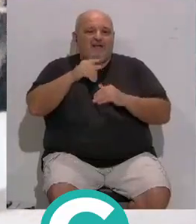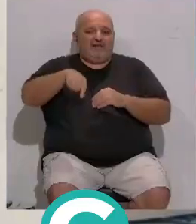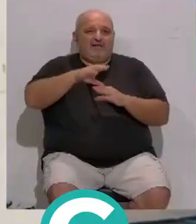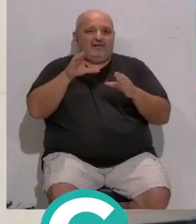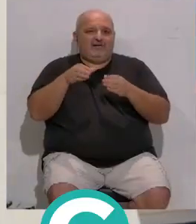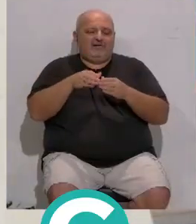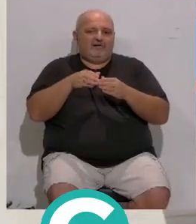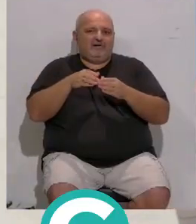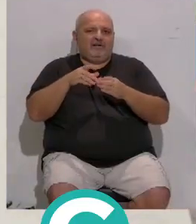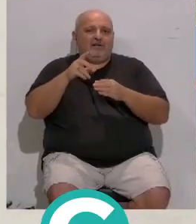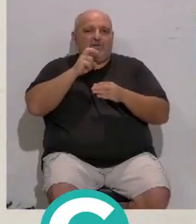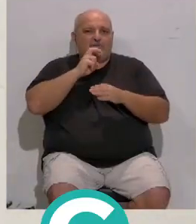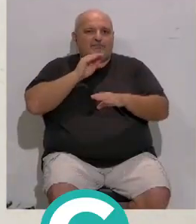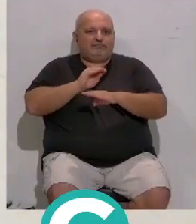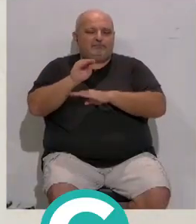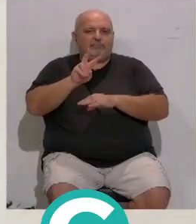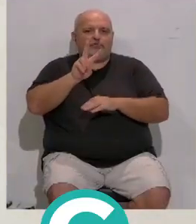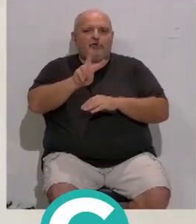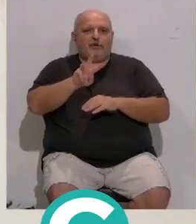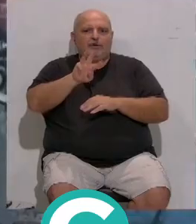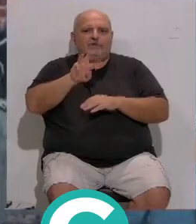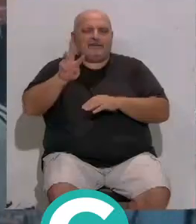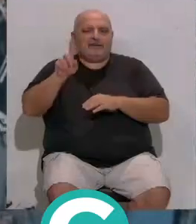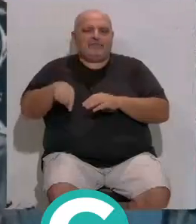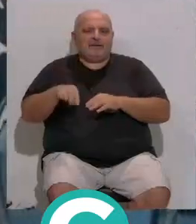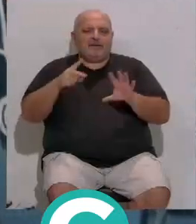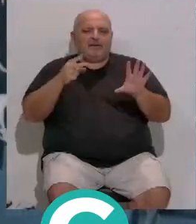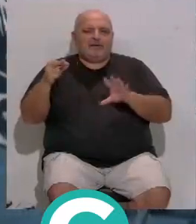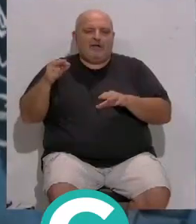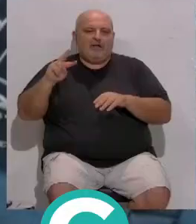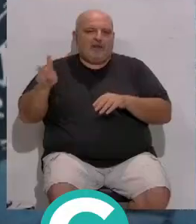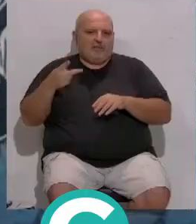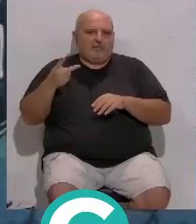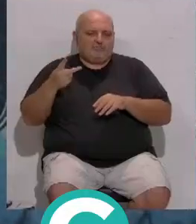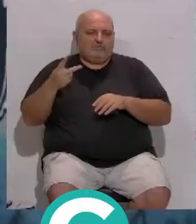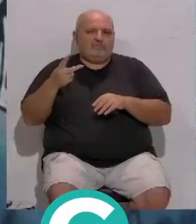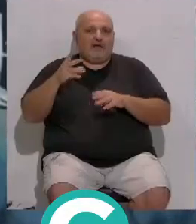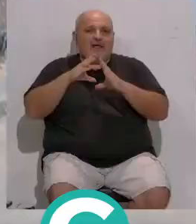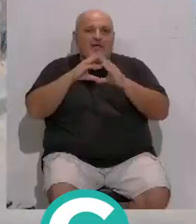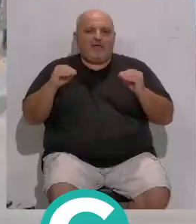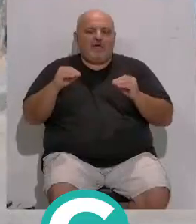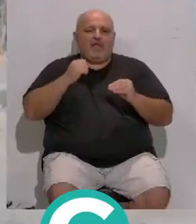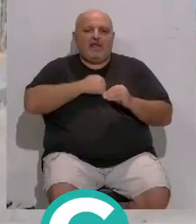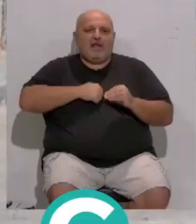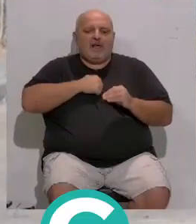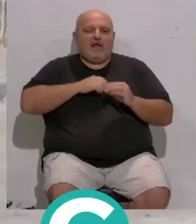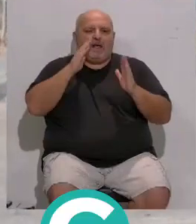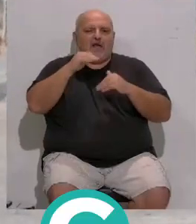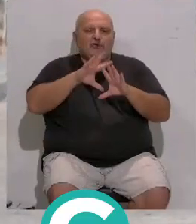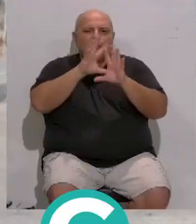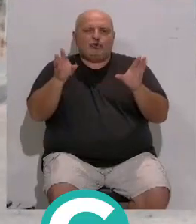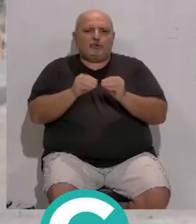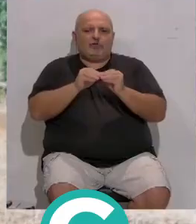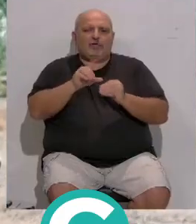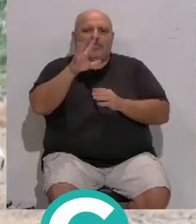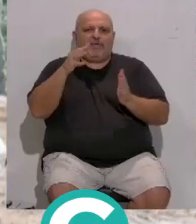colectivo... ...por la diócesis... ...fueron de 233.777 euros. En Andalucía... ...Cáritas ha atendido un total...